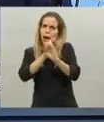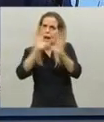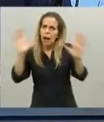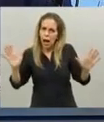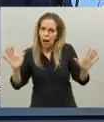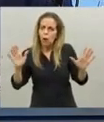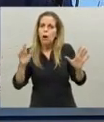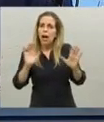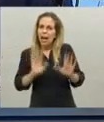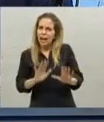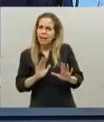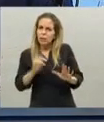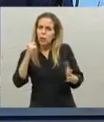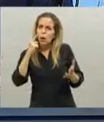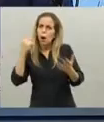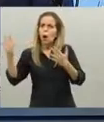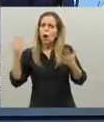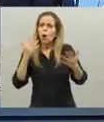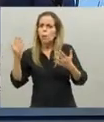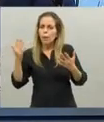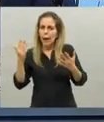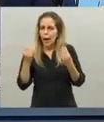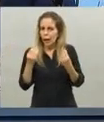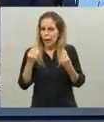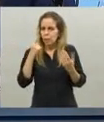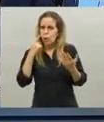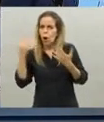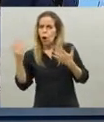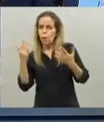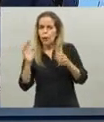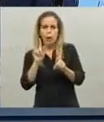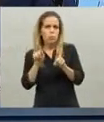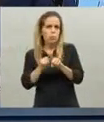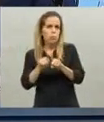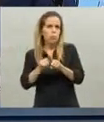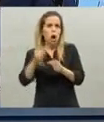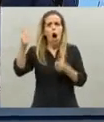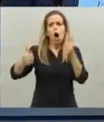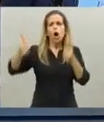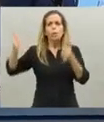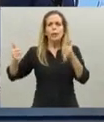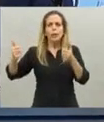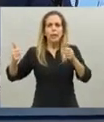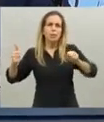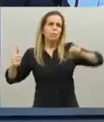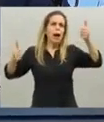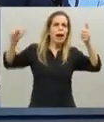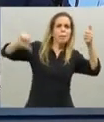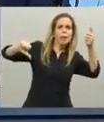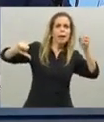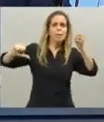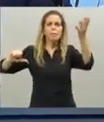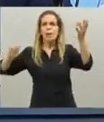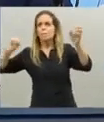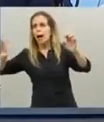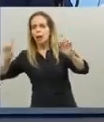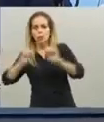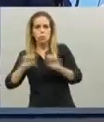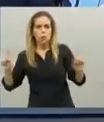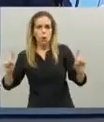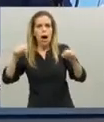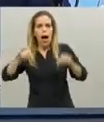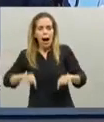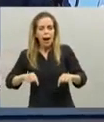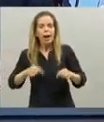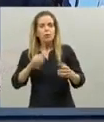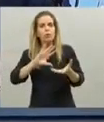comparar no es un hecho de competir quién hizo mal quién hizo bien sino de aprender lo